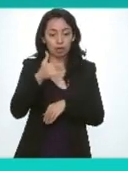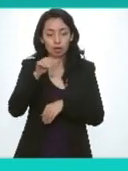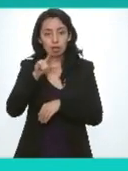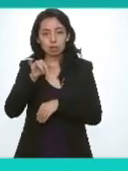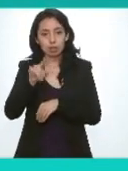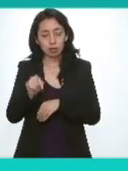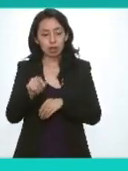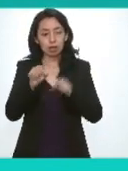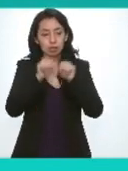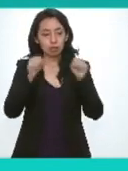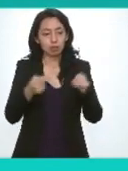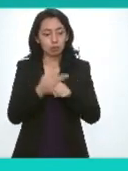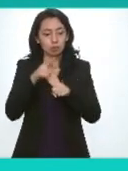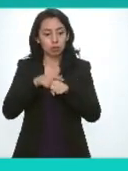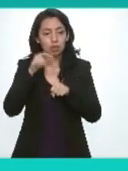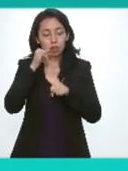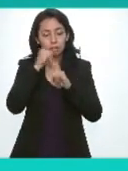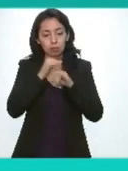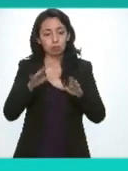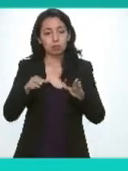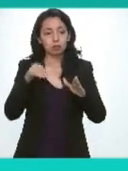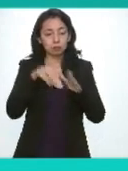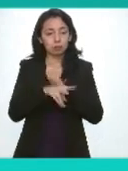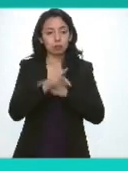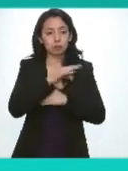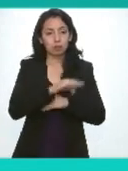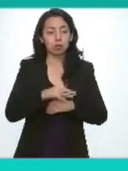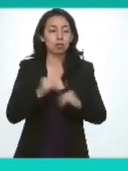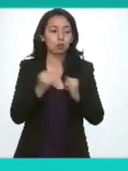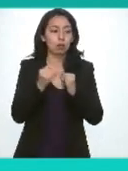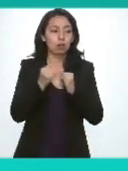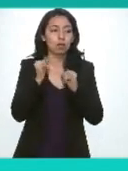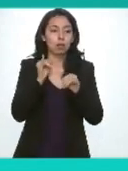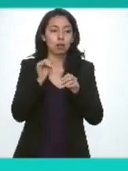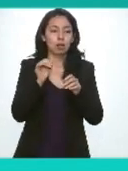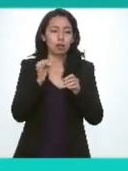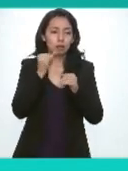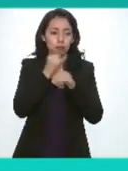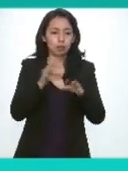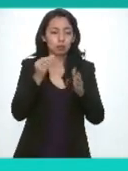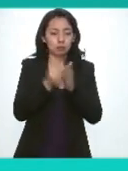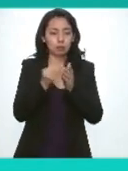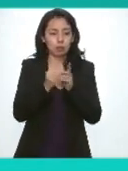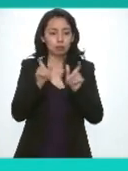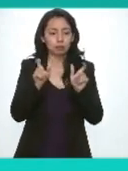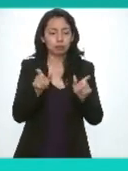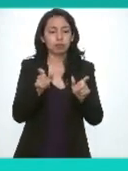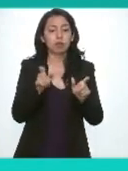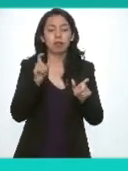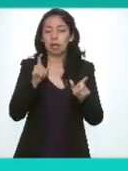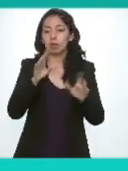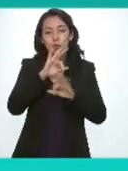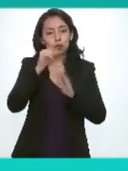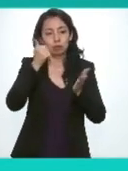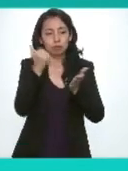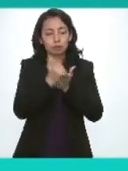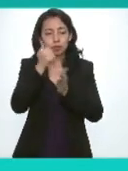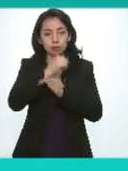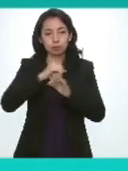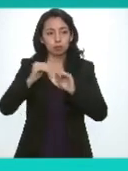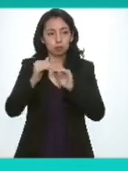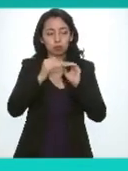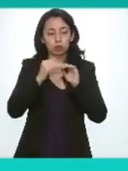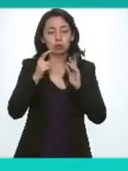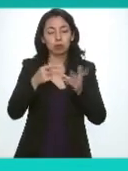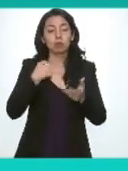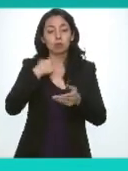nacional de transparencia acceso a la información y protección de datos personales queda aprobada por unanimidad por lo que